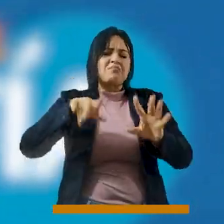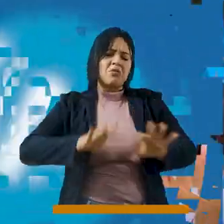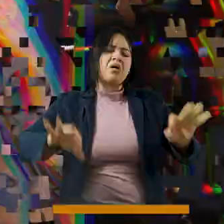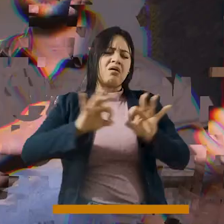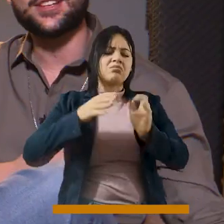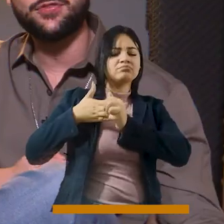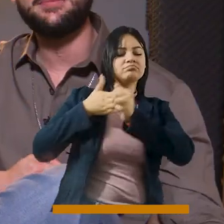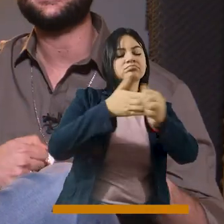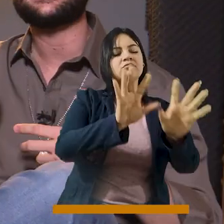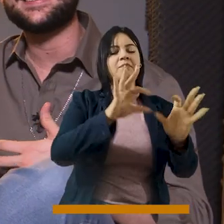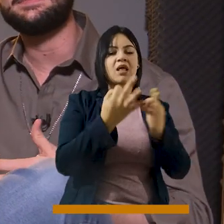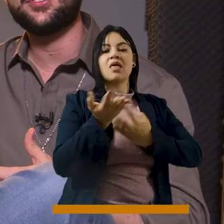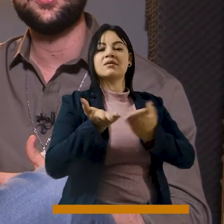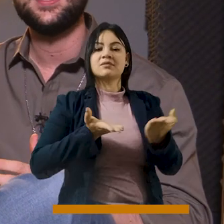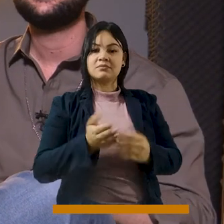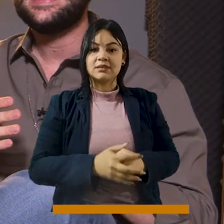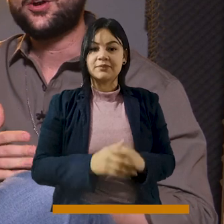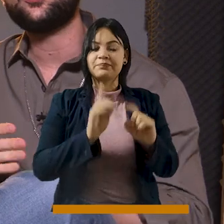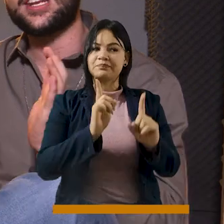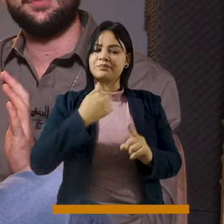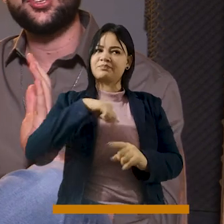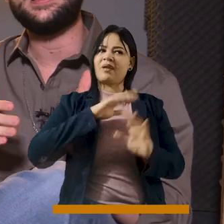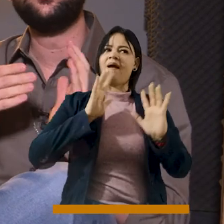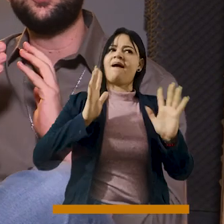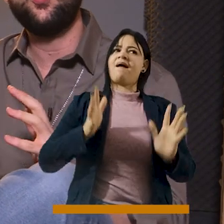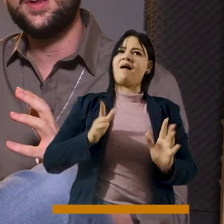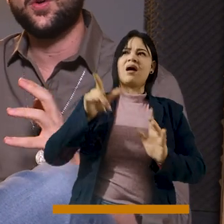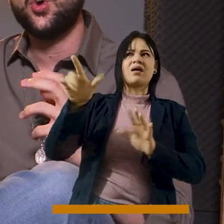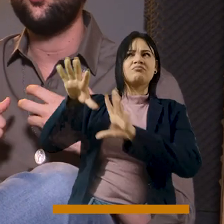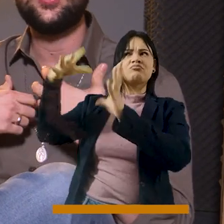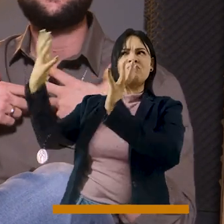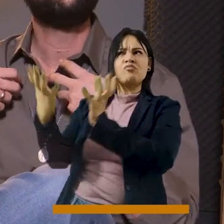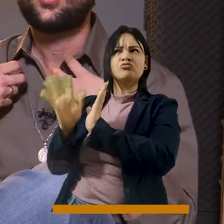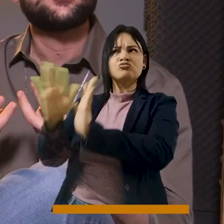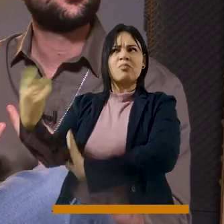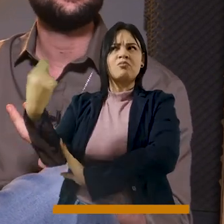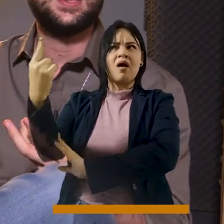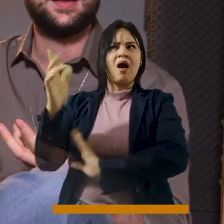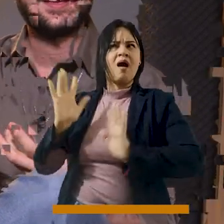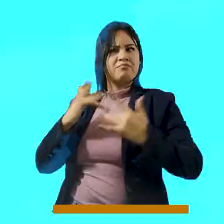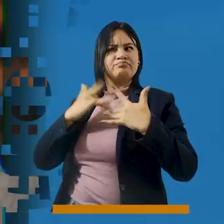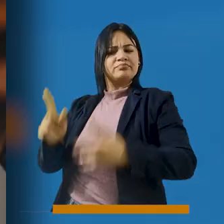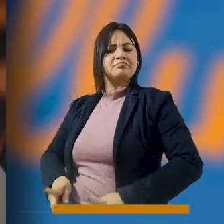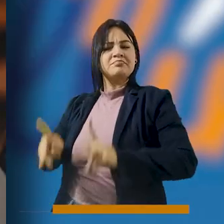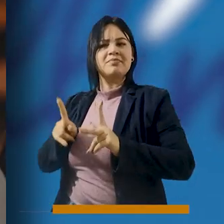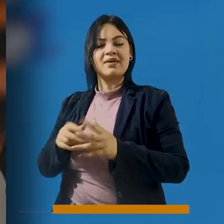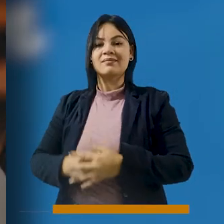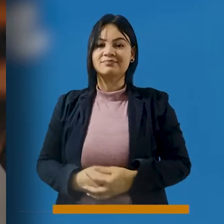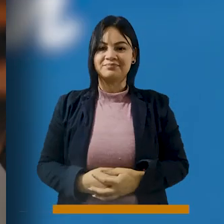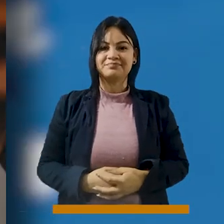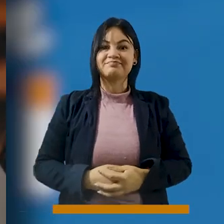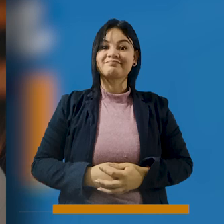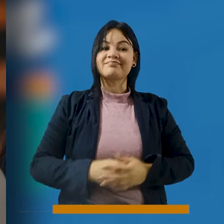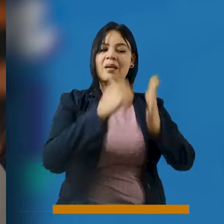hacíamos trabajo de pronto de orientación familiar, de servicio, encontramos en el mundo público una vocación de vida. Un programa que nos